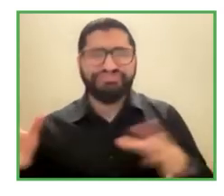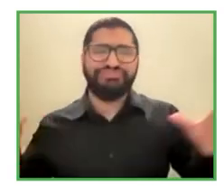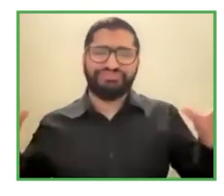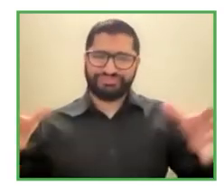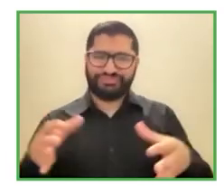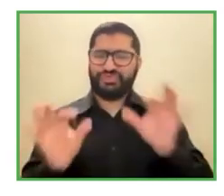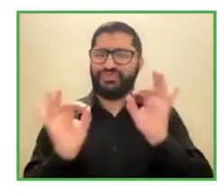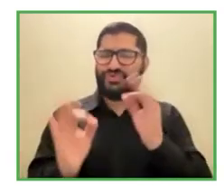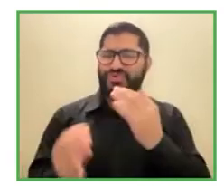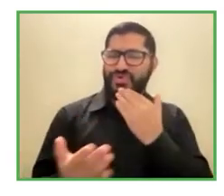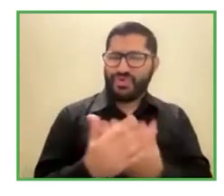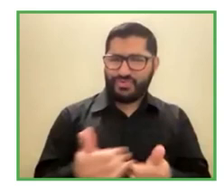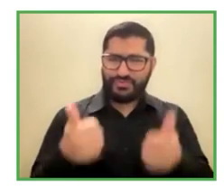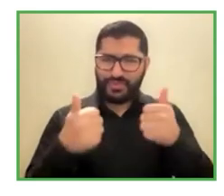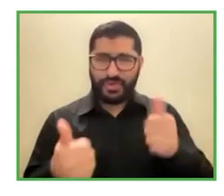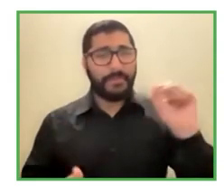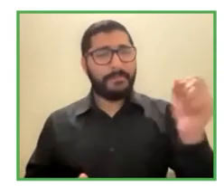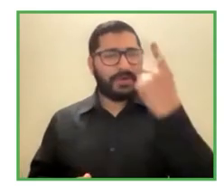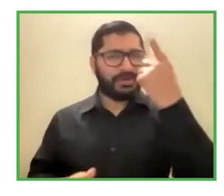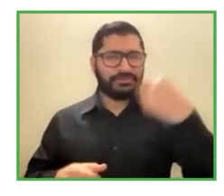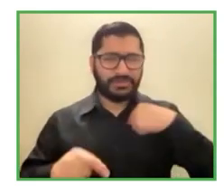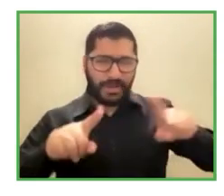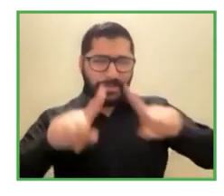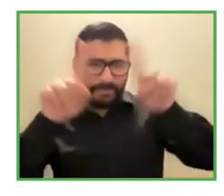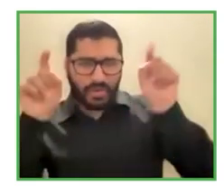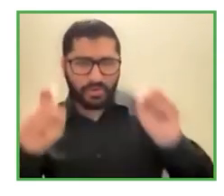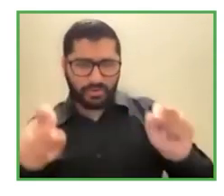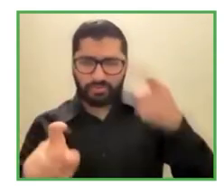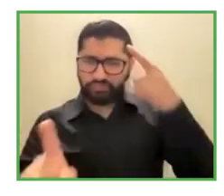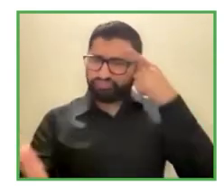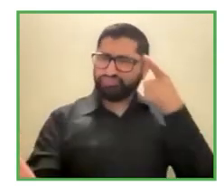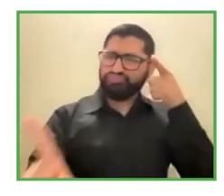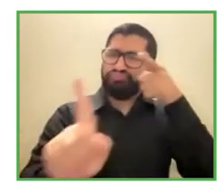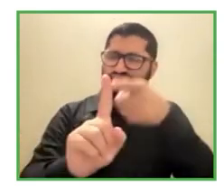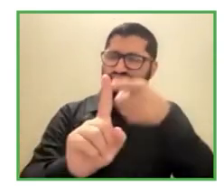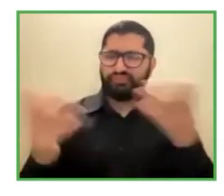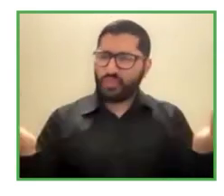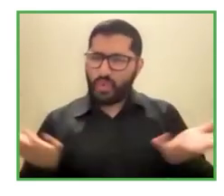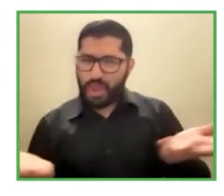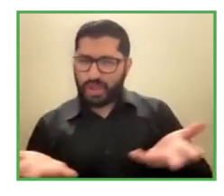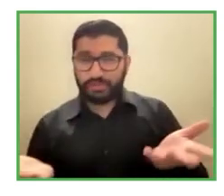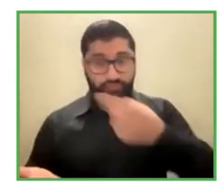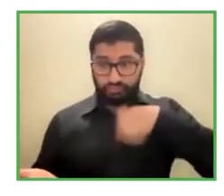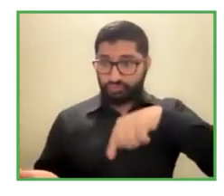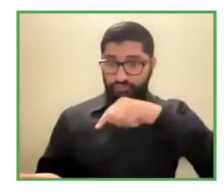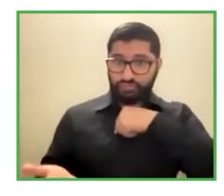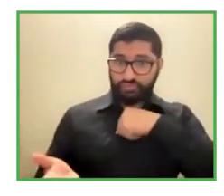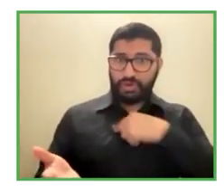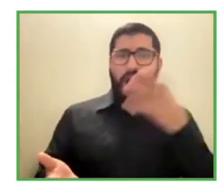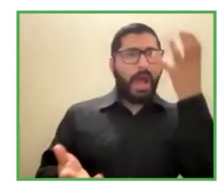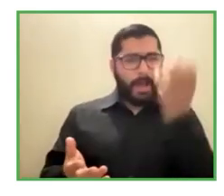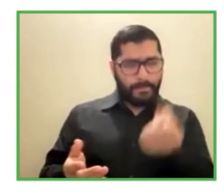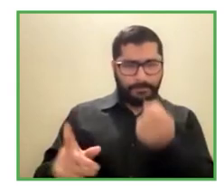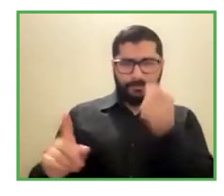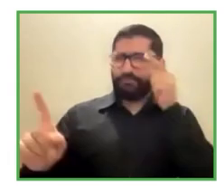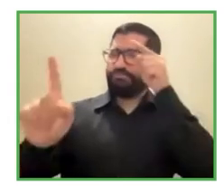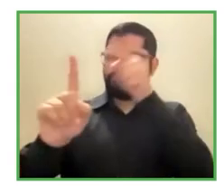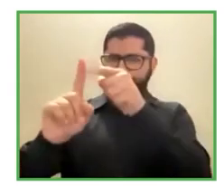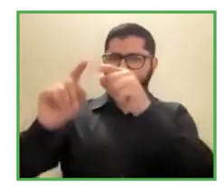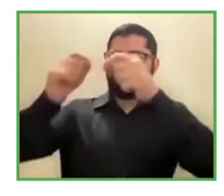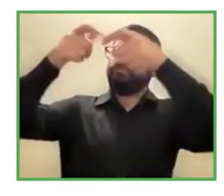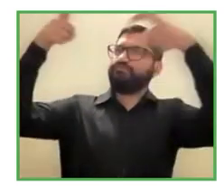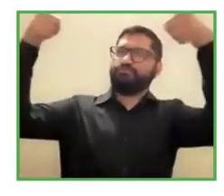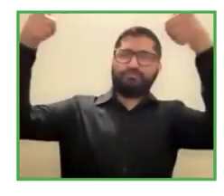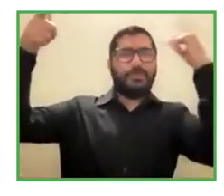primera pregunta como objetivo bueno uno tiene como un objetivo general que obviamente es ir creciendo y